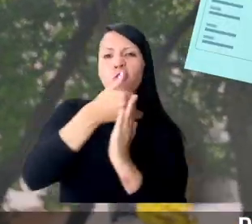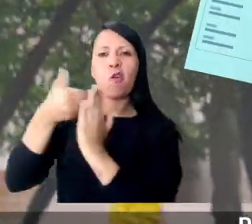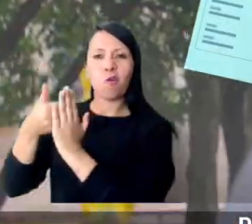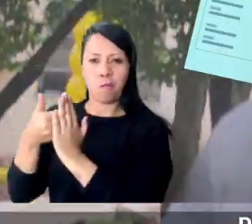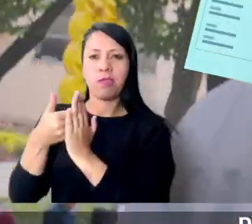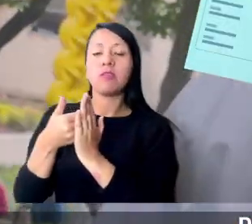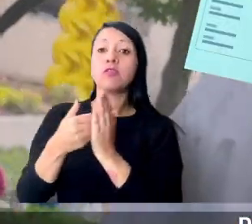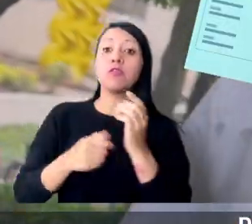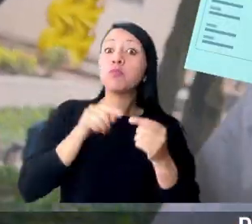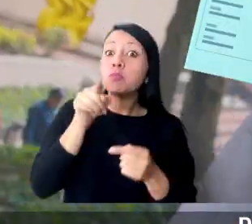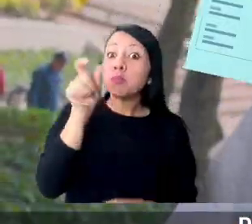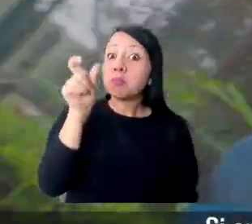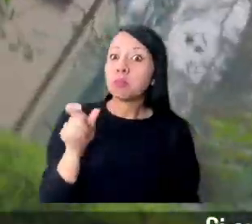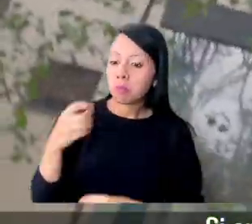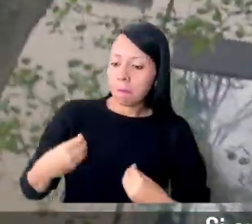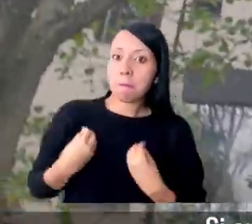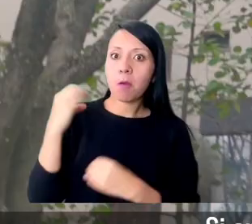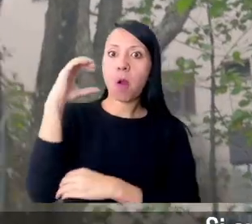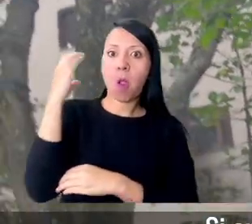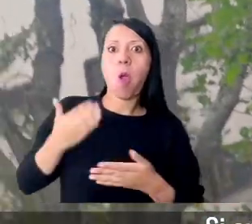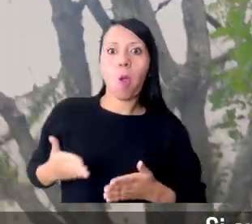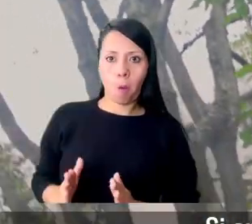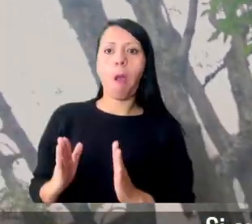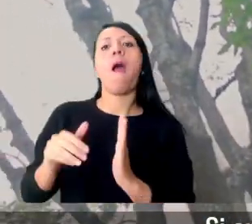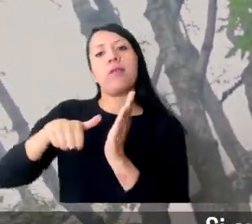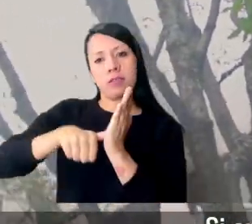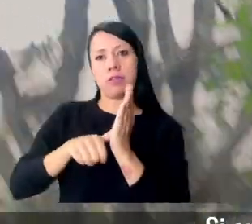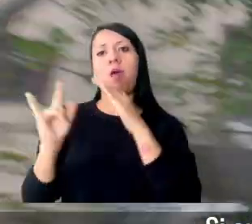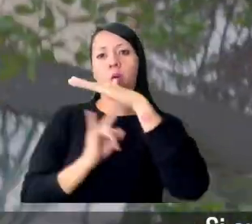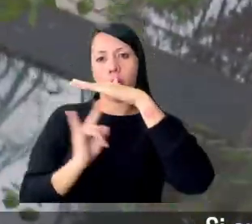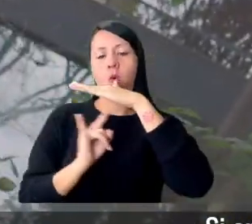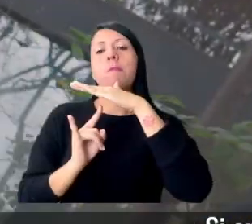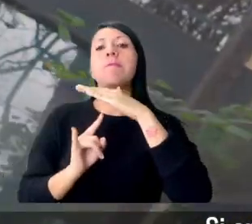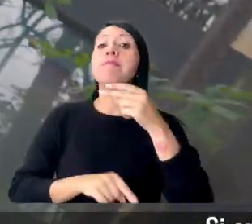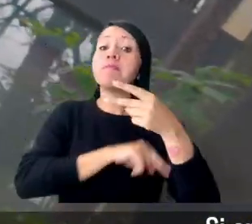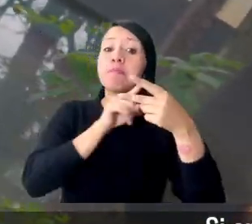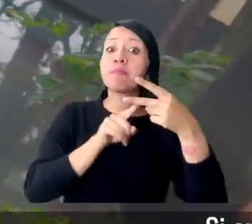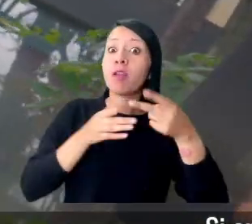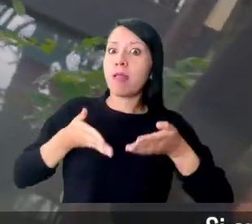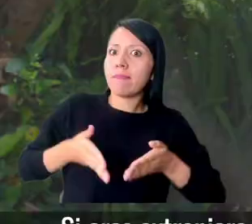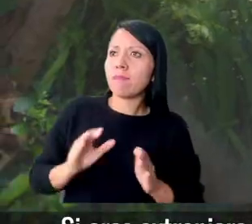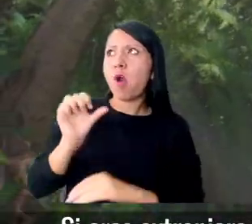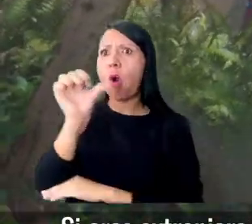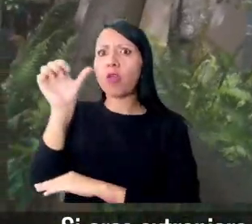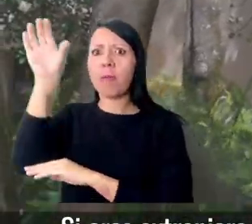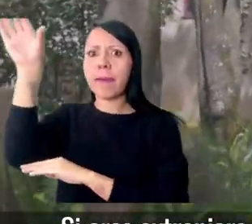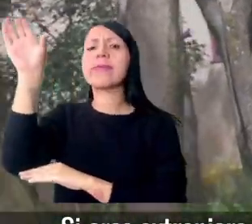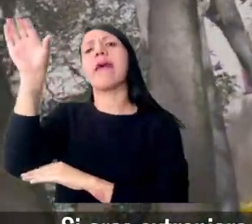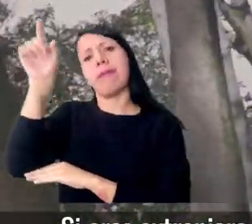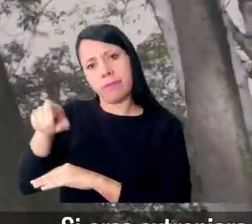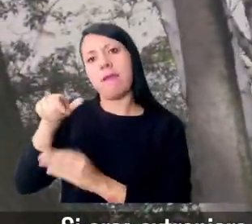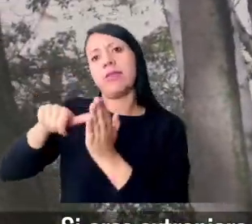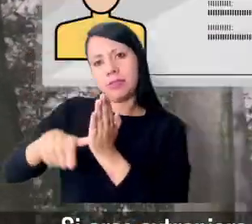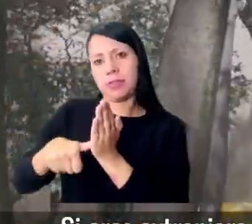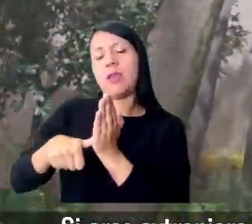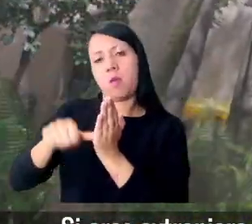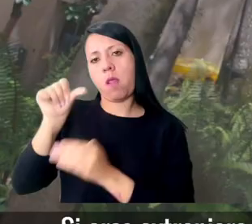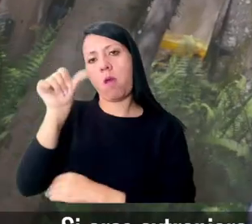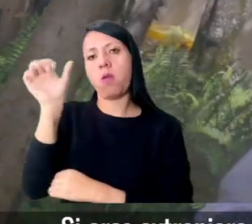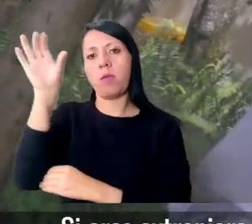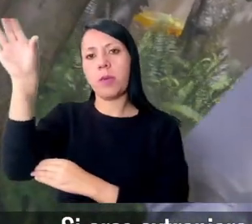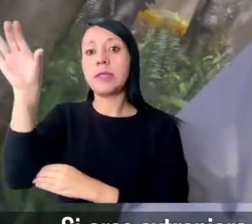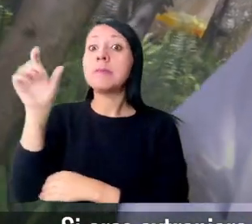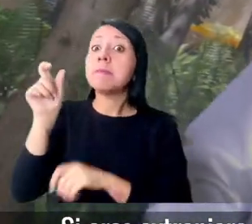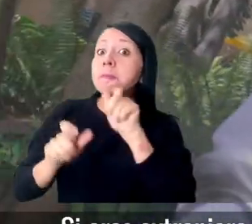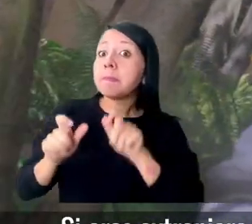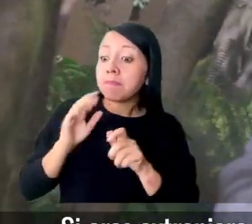alista los documentos para el trámite. Si eres colombiano, escanea tu cédula o contraseña vigente. Si eres extranjero, escanea tu cédula